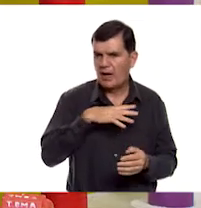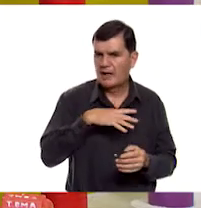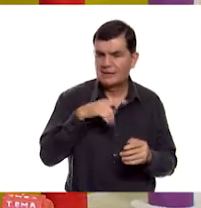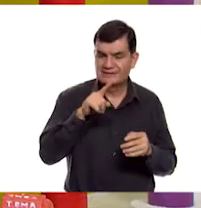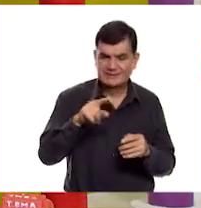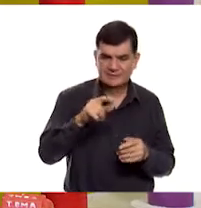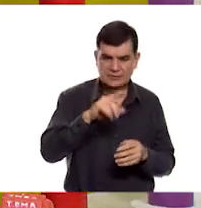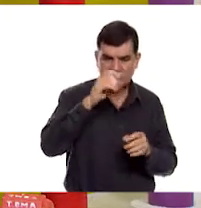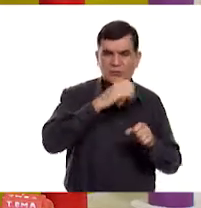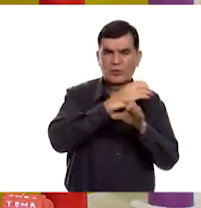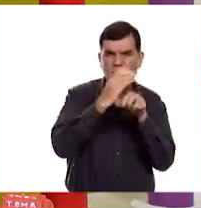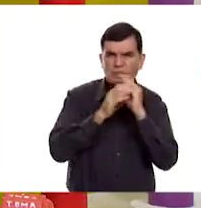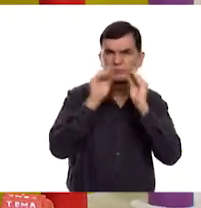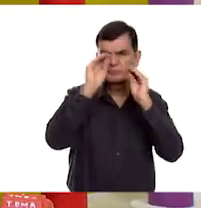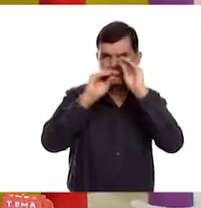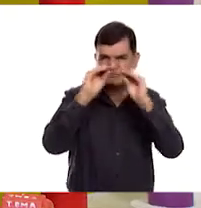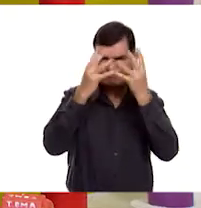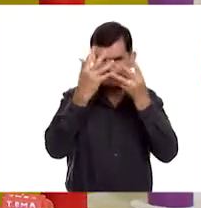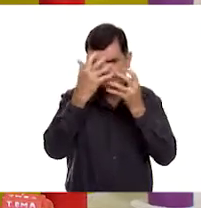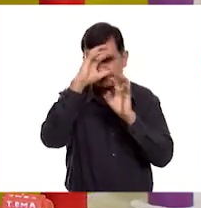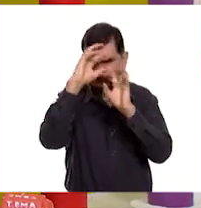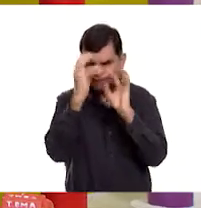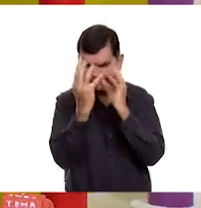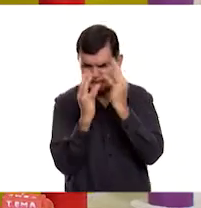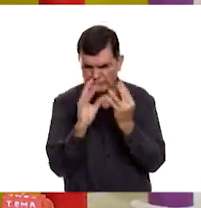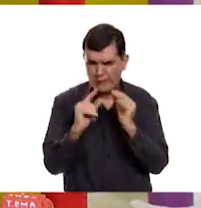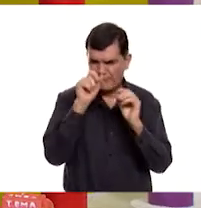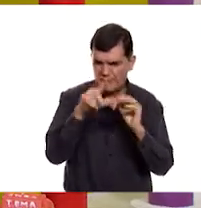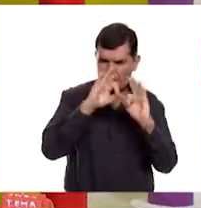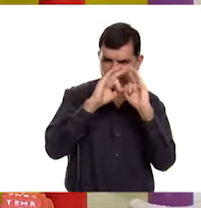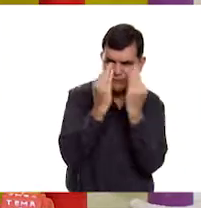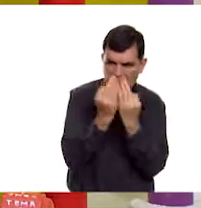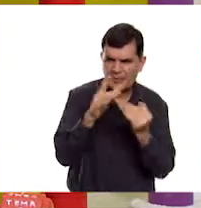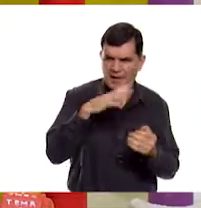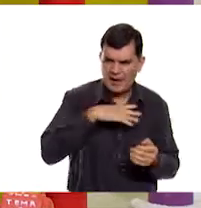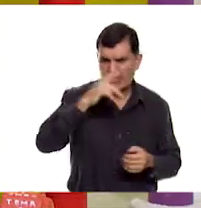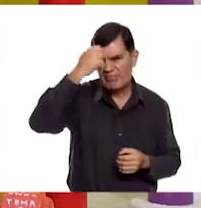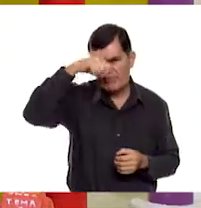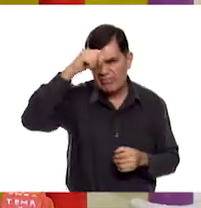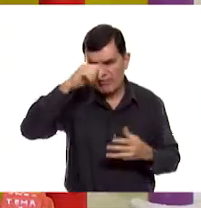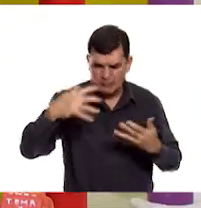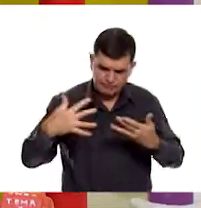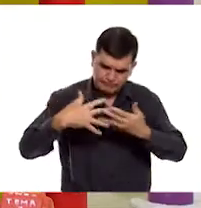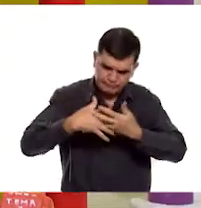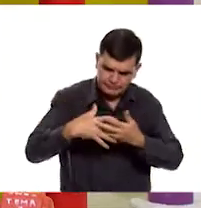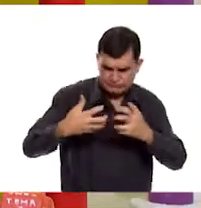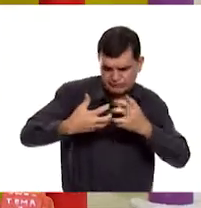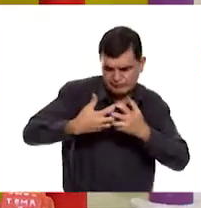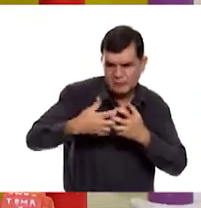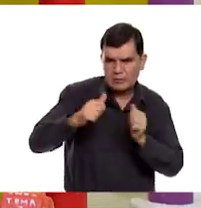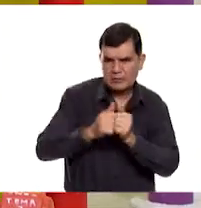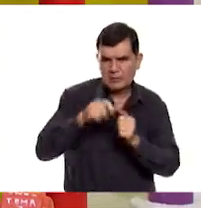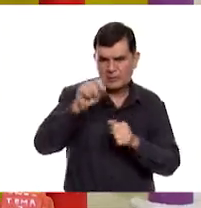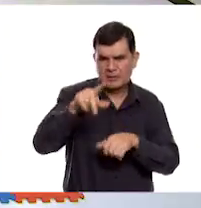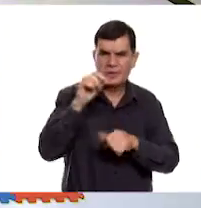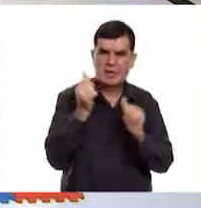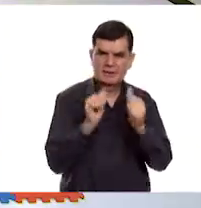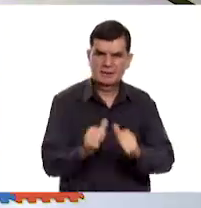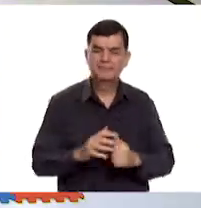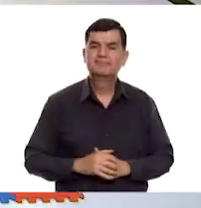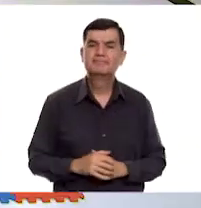dentro de las esculturas, su estructura en sí misma tiene técnicas de ensamblaje hechas por el artista.